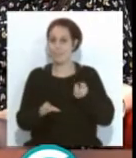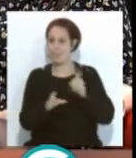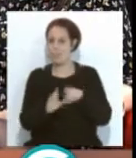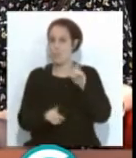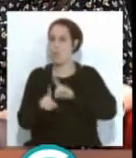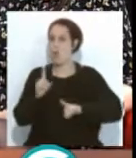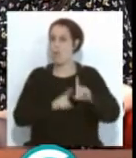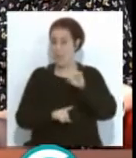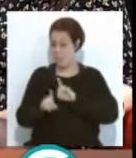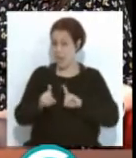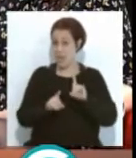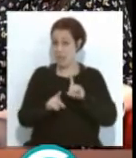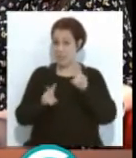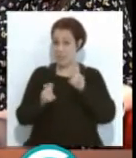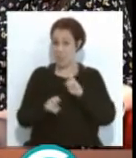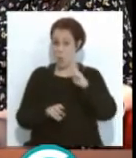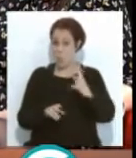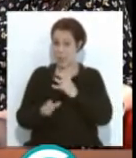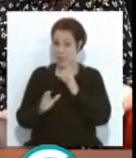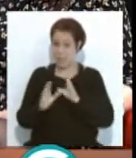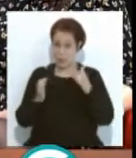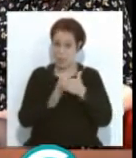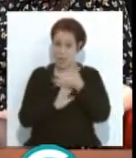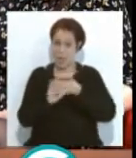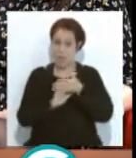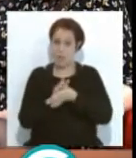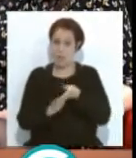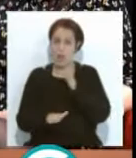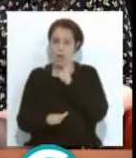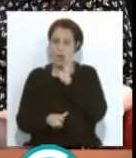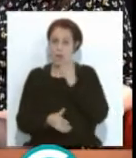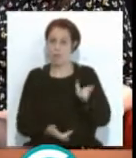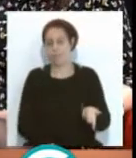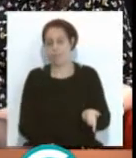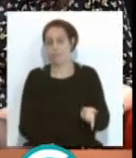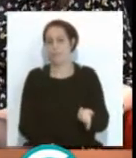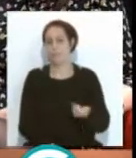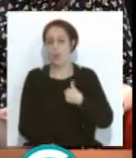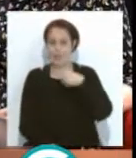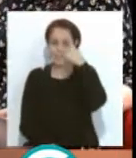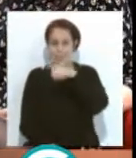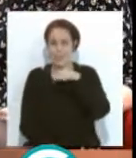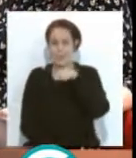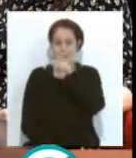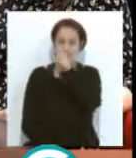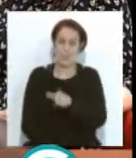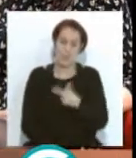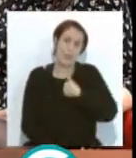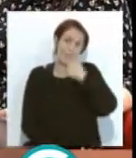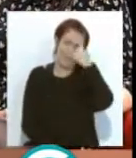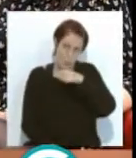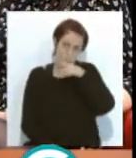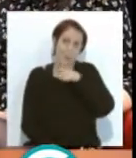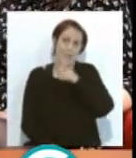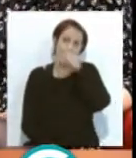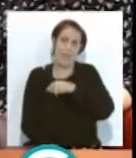problemas con el cuarteto que hemos hablado, cosas de esas, yo sé que tú estás a